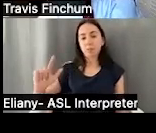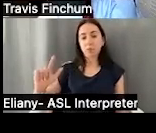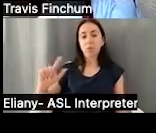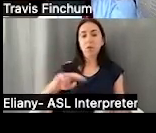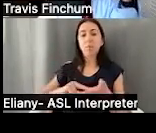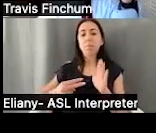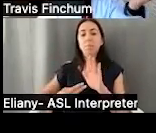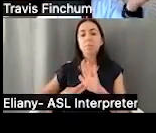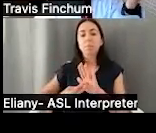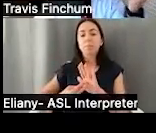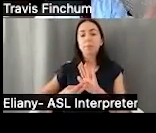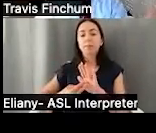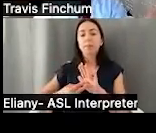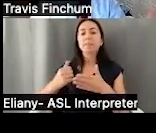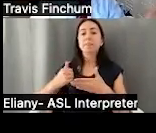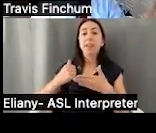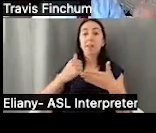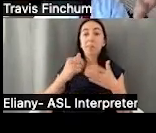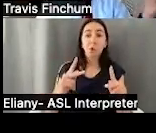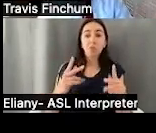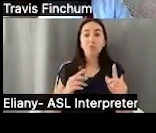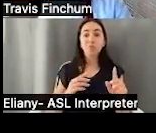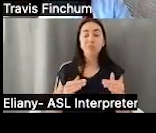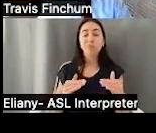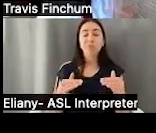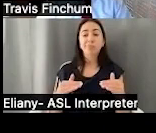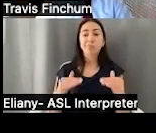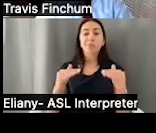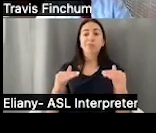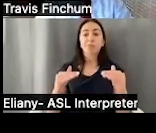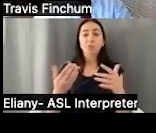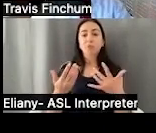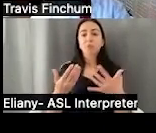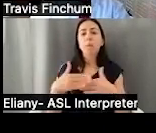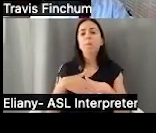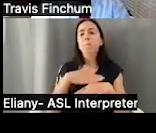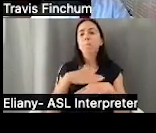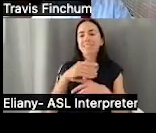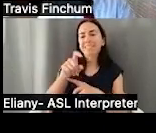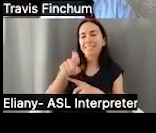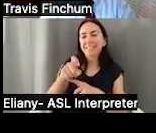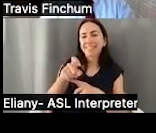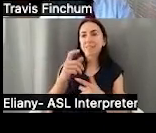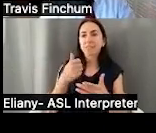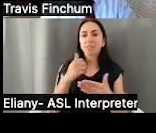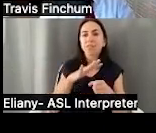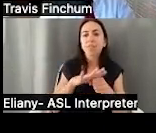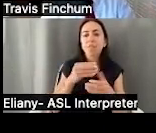para alzar a la persona un nivel para que tengan un